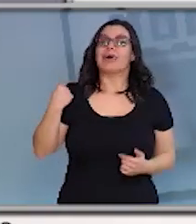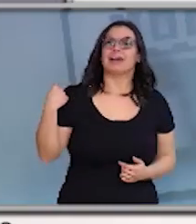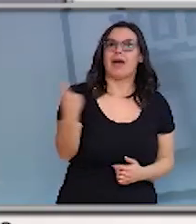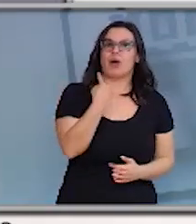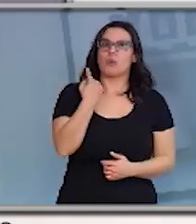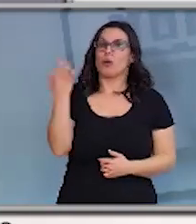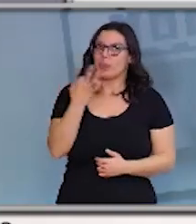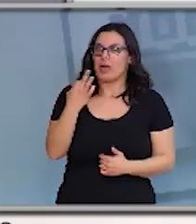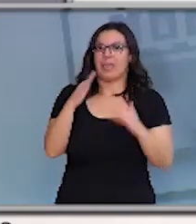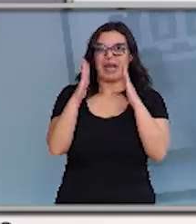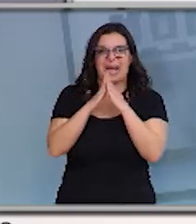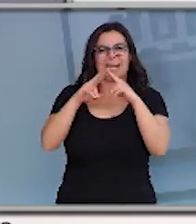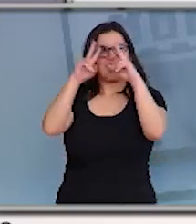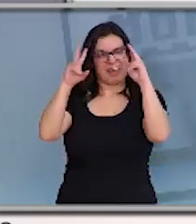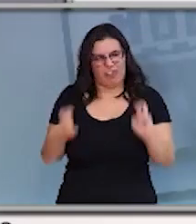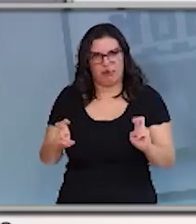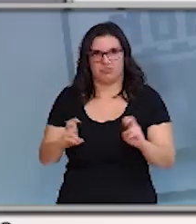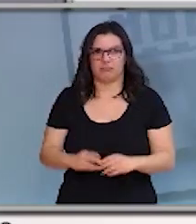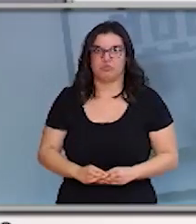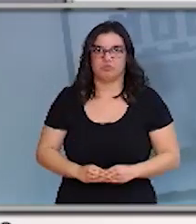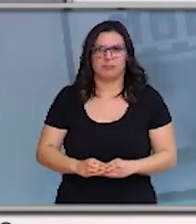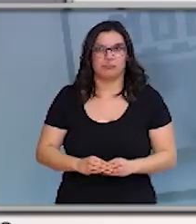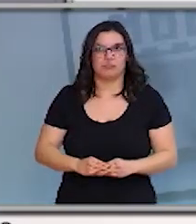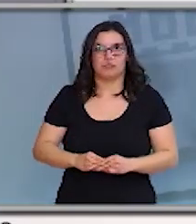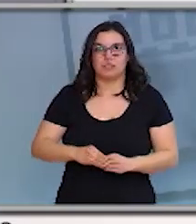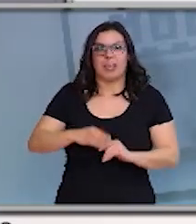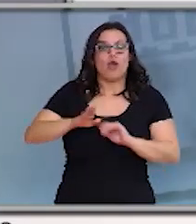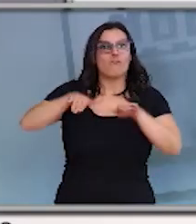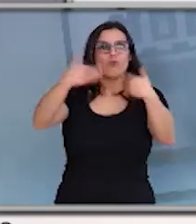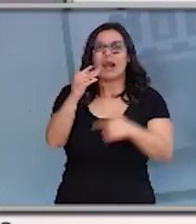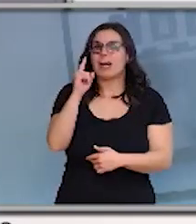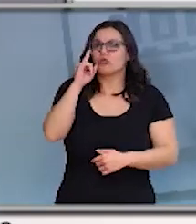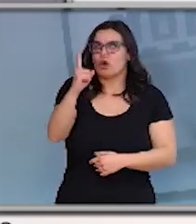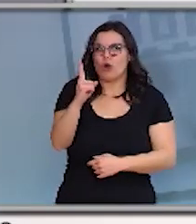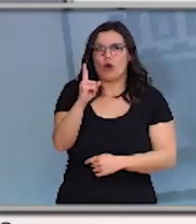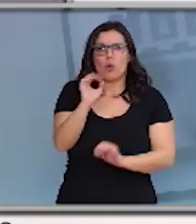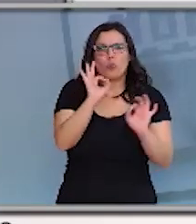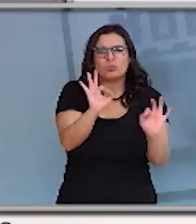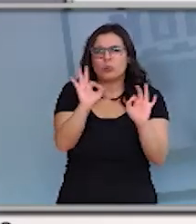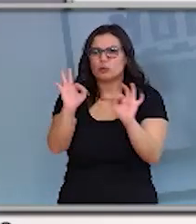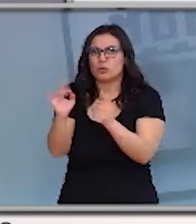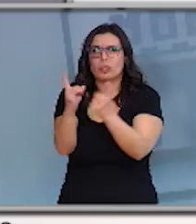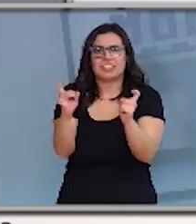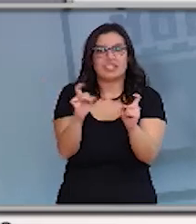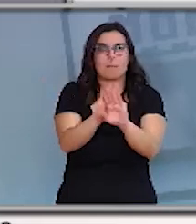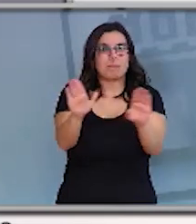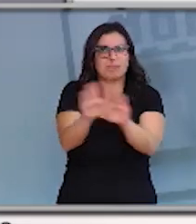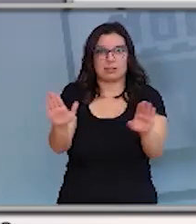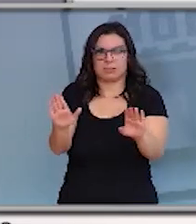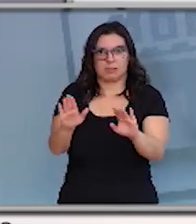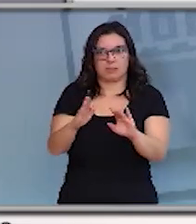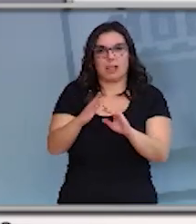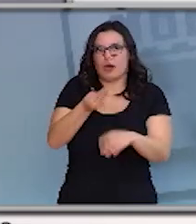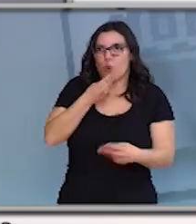se queden en sus domicilios y que solo salgan para aquello que sea lo estrictamente necesario la